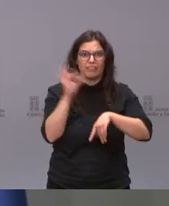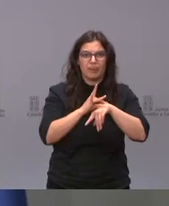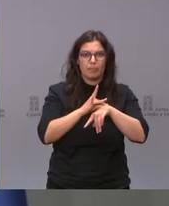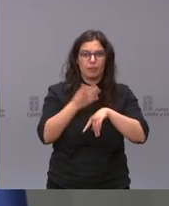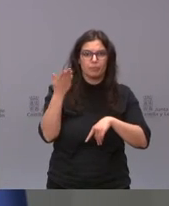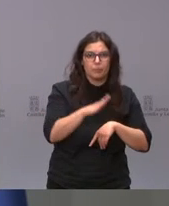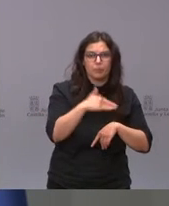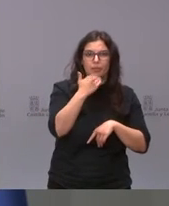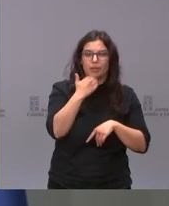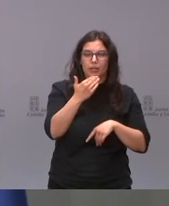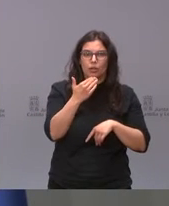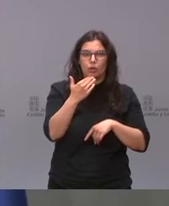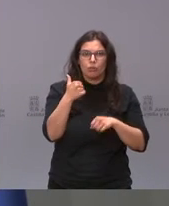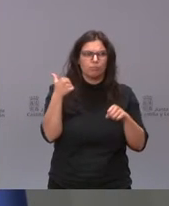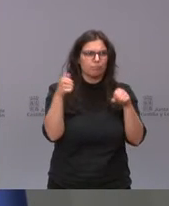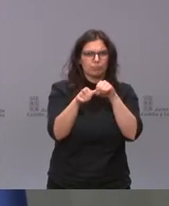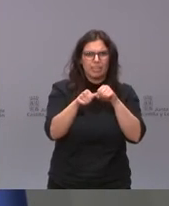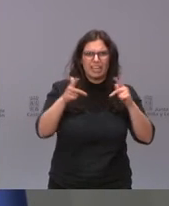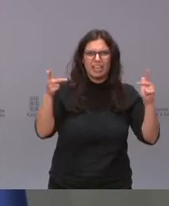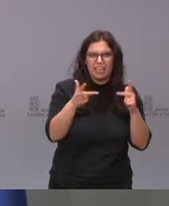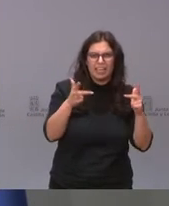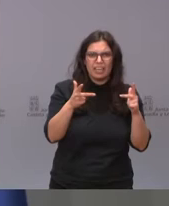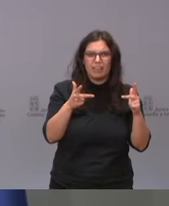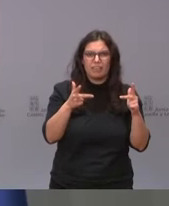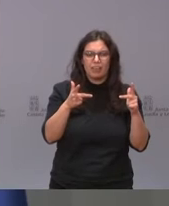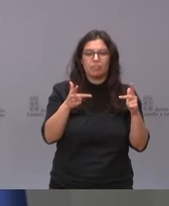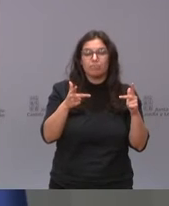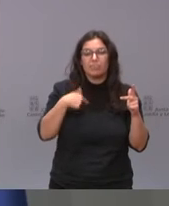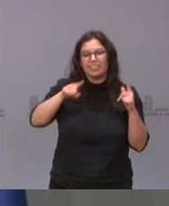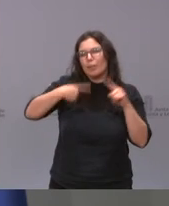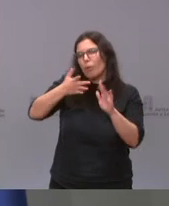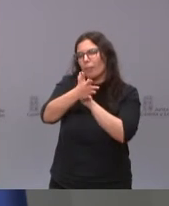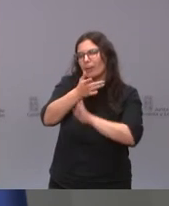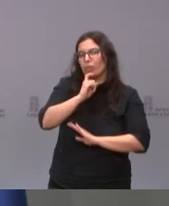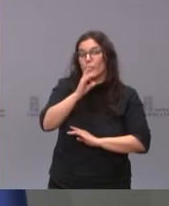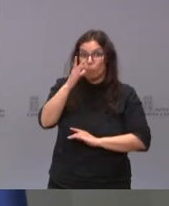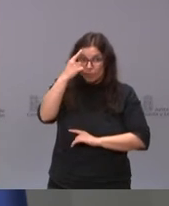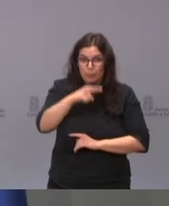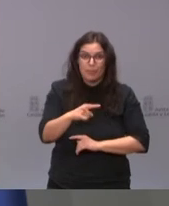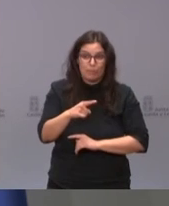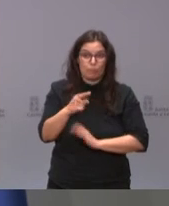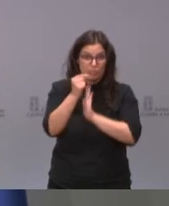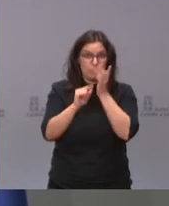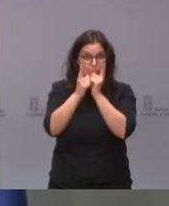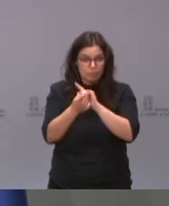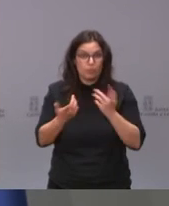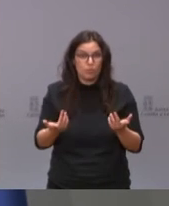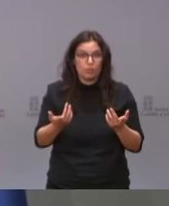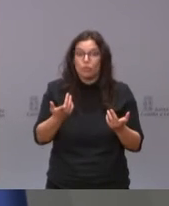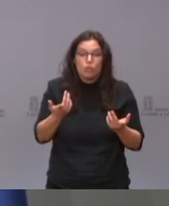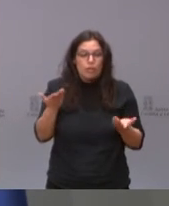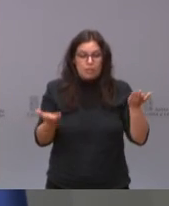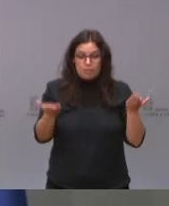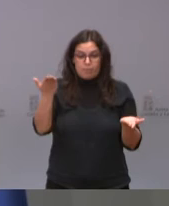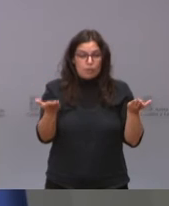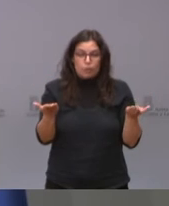de trombosis severa que incluye un riesgo de fallecimiento sabiendo como sabíamos que se iba a tomar esta decisión pusimos las cosas en el platillo